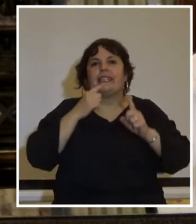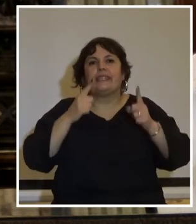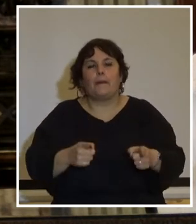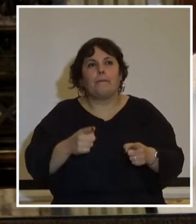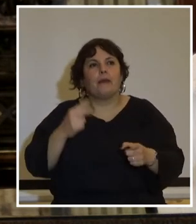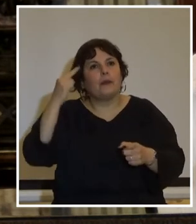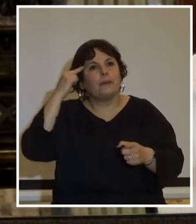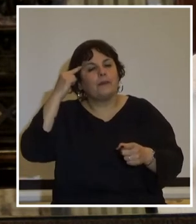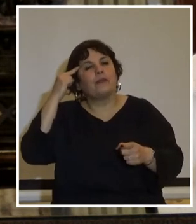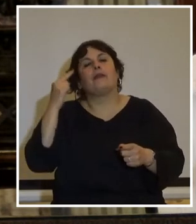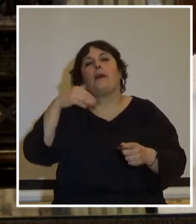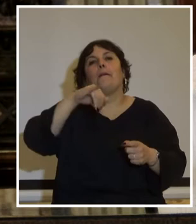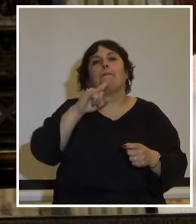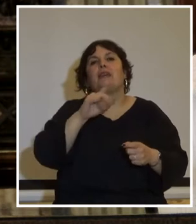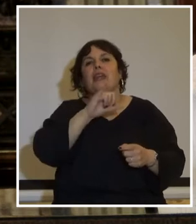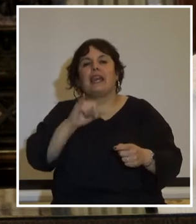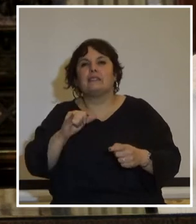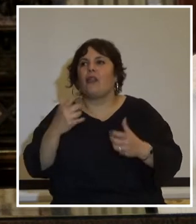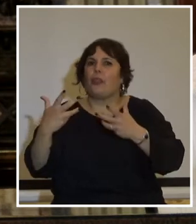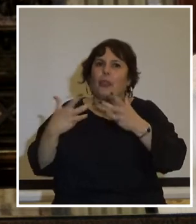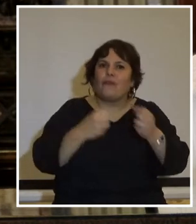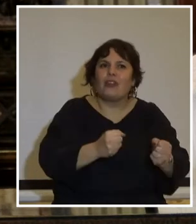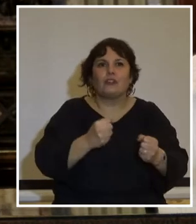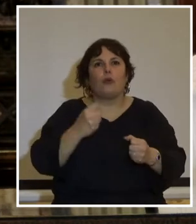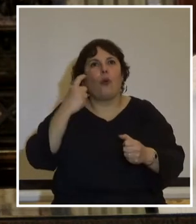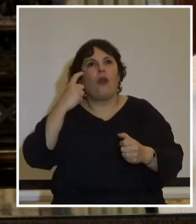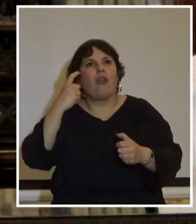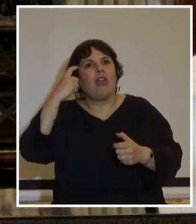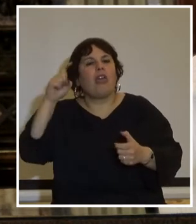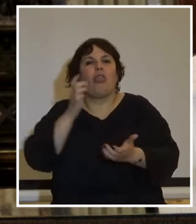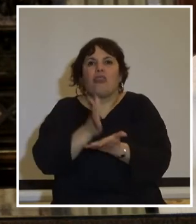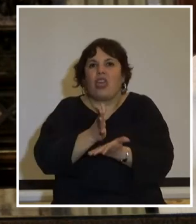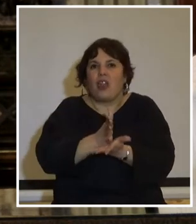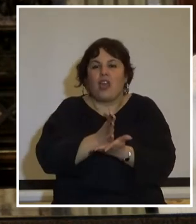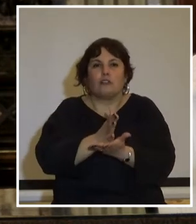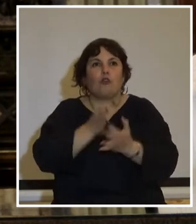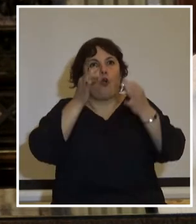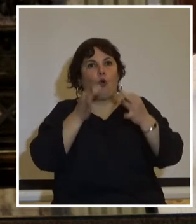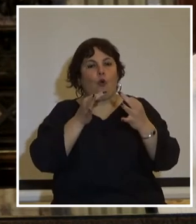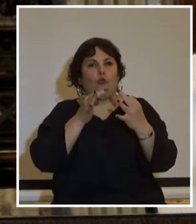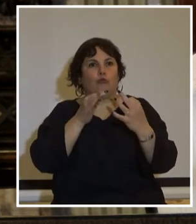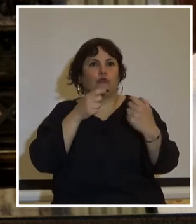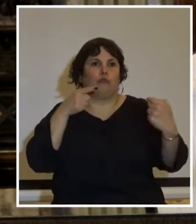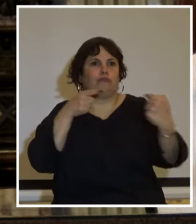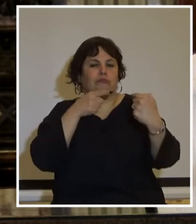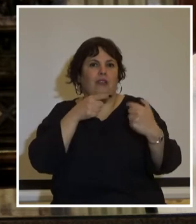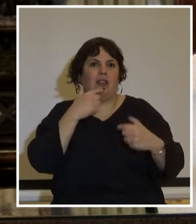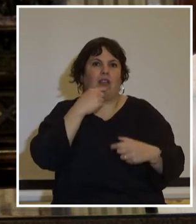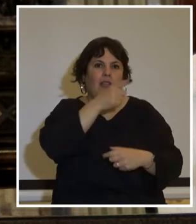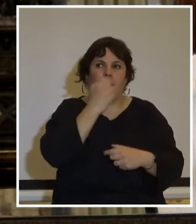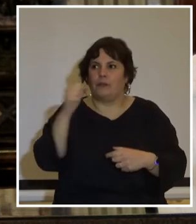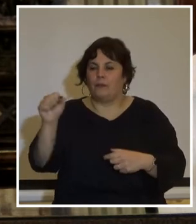Plá Rodríguez, que defendió la noción del derecho frente a la conculcación del derecho.